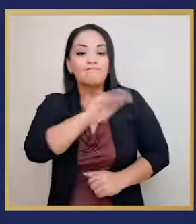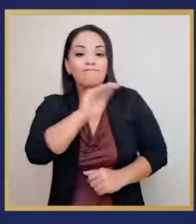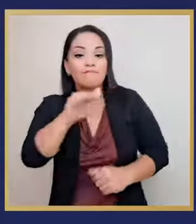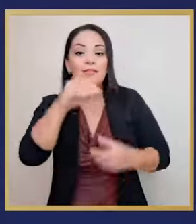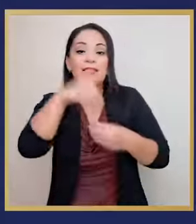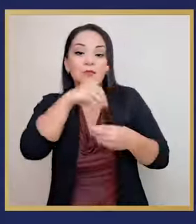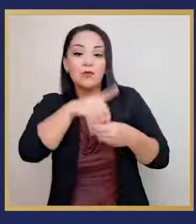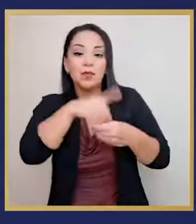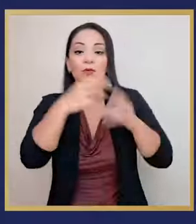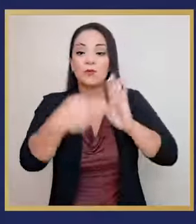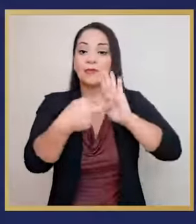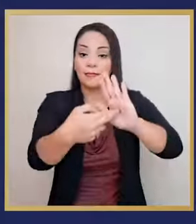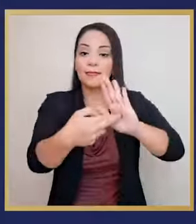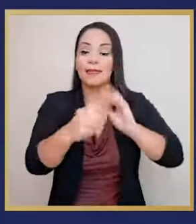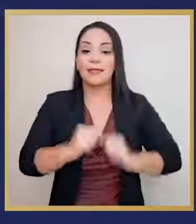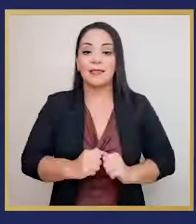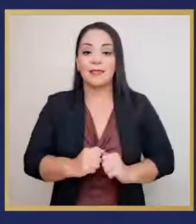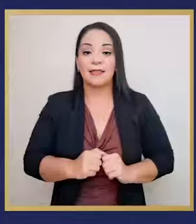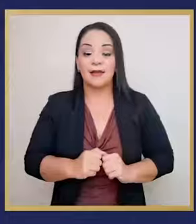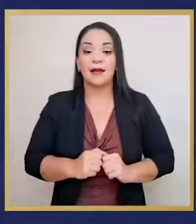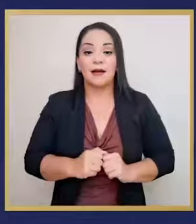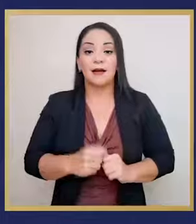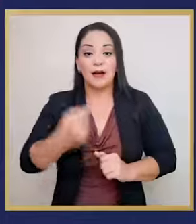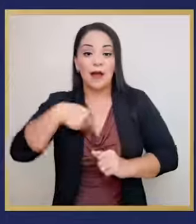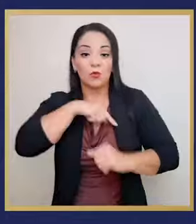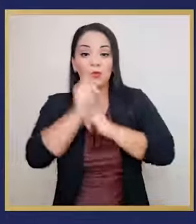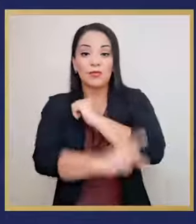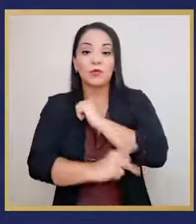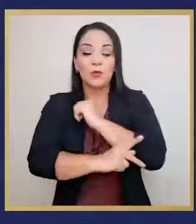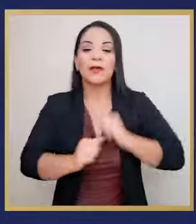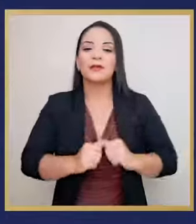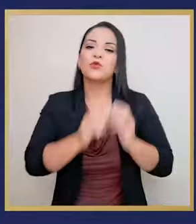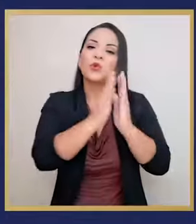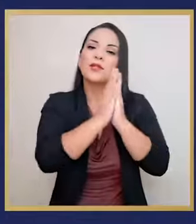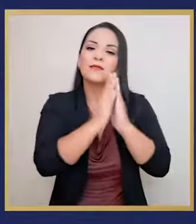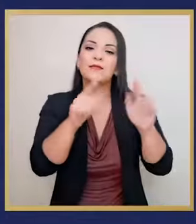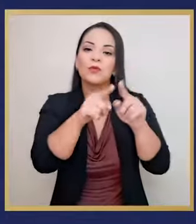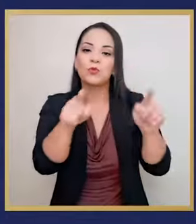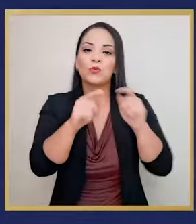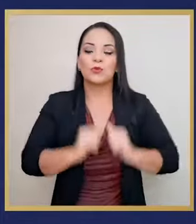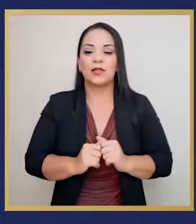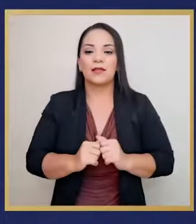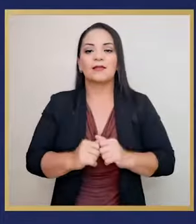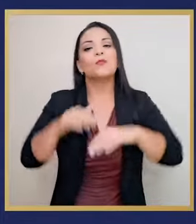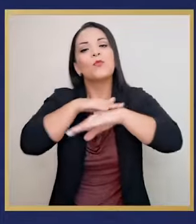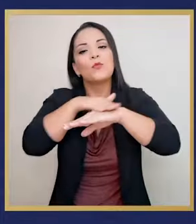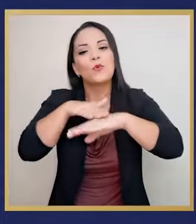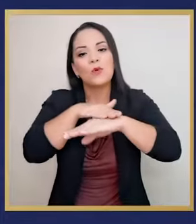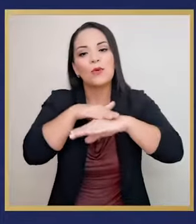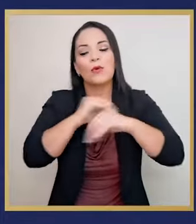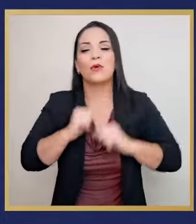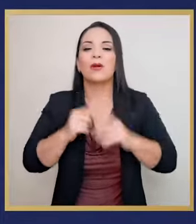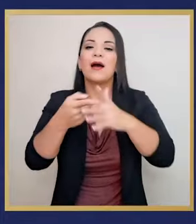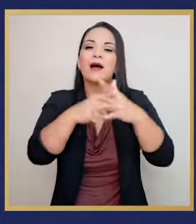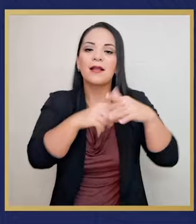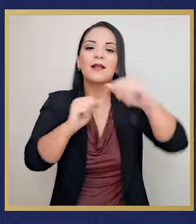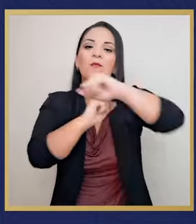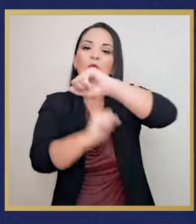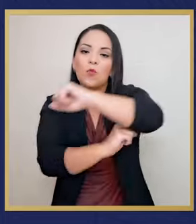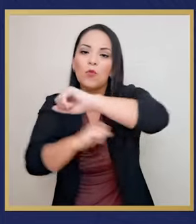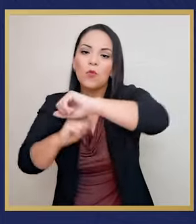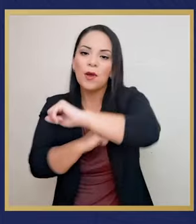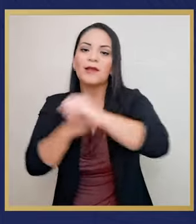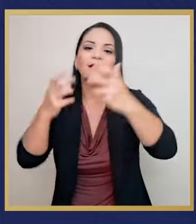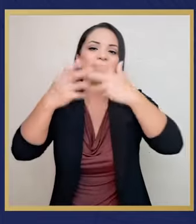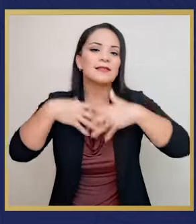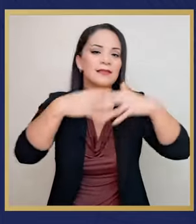Señores diputados que nos representan a nuestro país, les pido a ustedes el gran favor de que nos arreglen estos